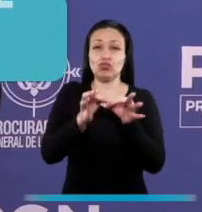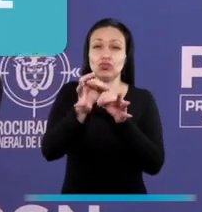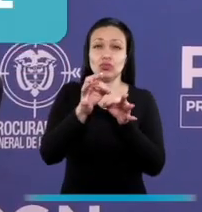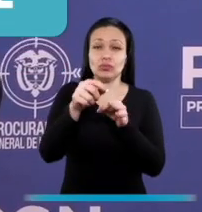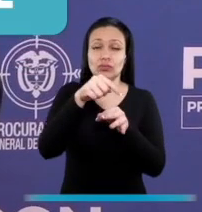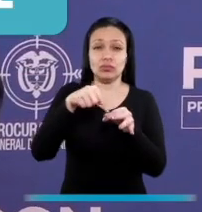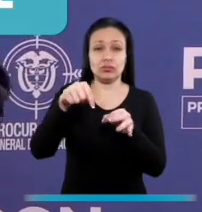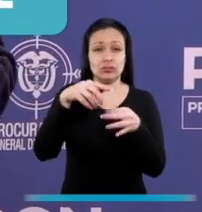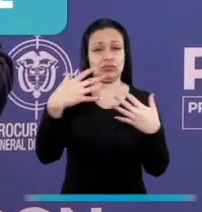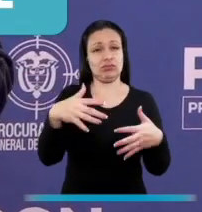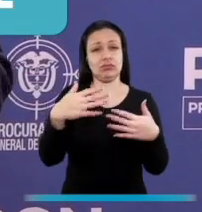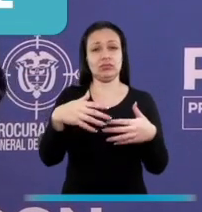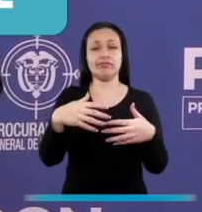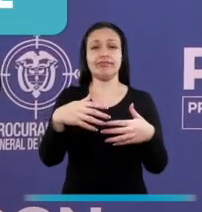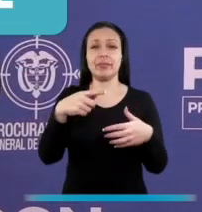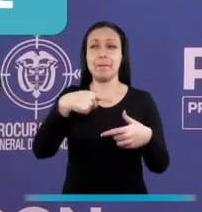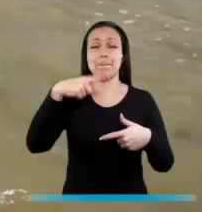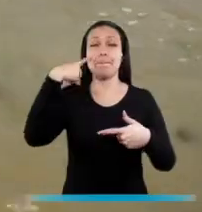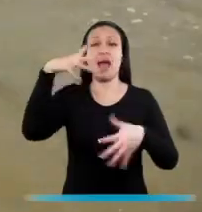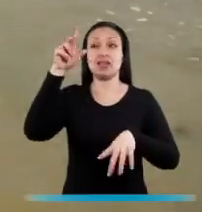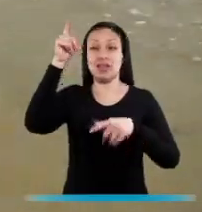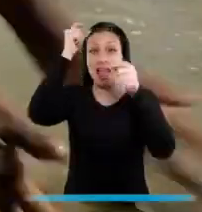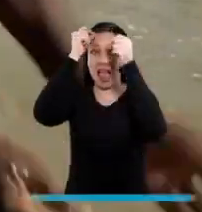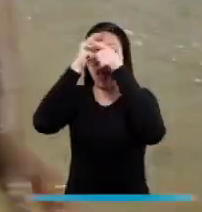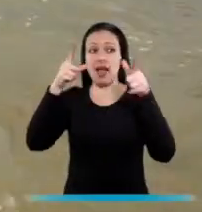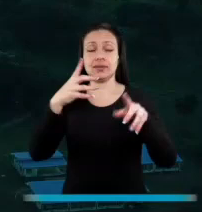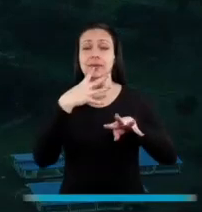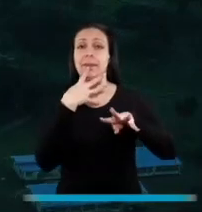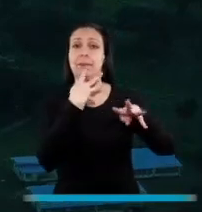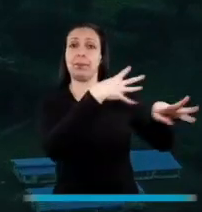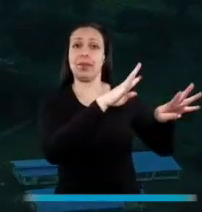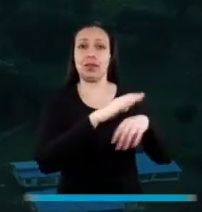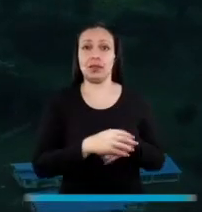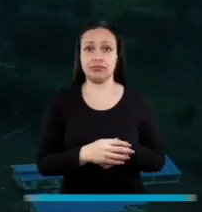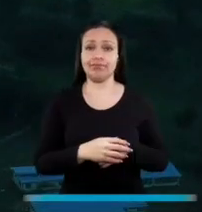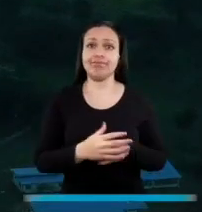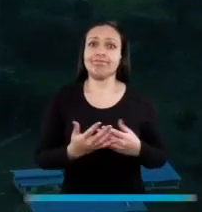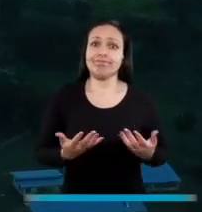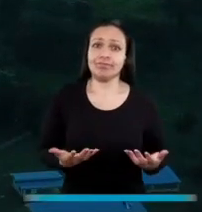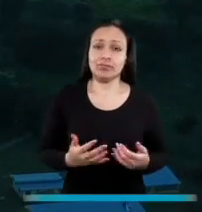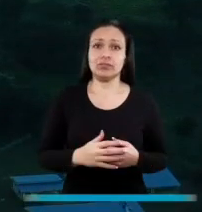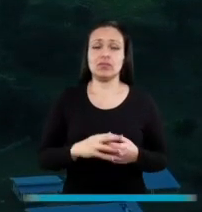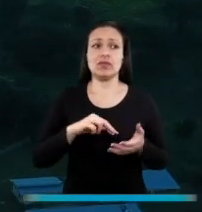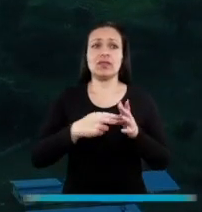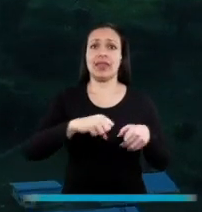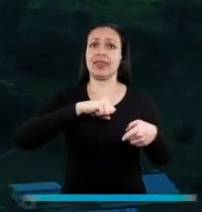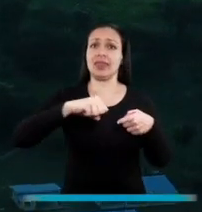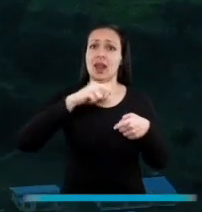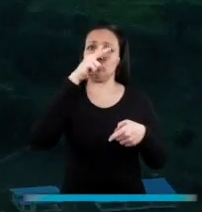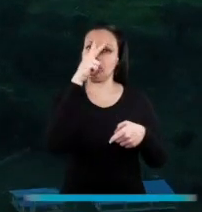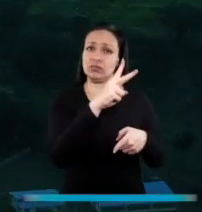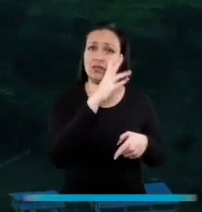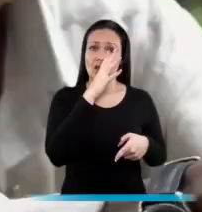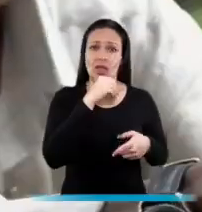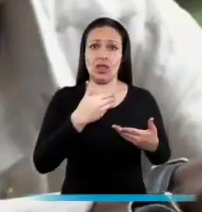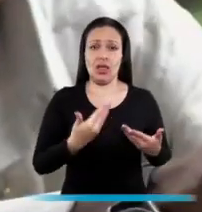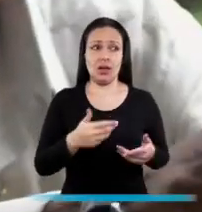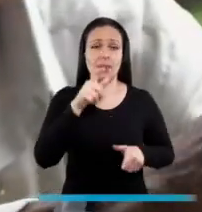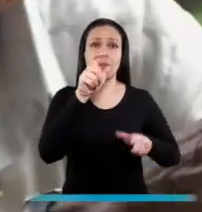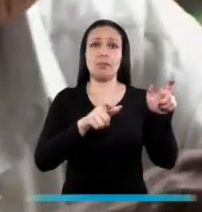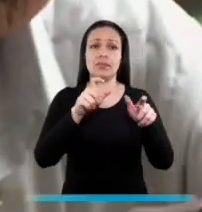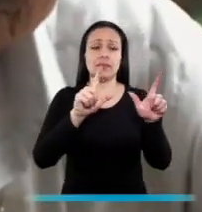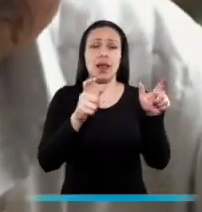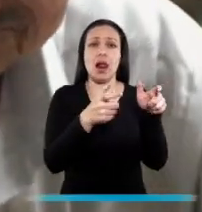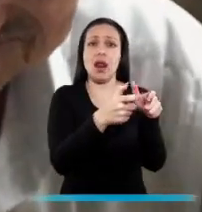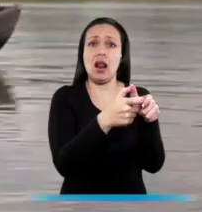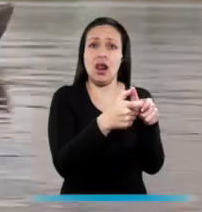De territorios donde la regla fundamental ha sido el abandono del Estado. Y el abandono del Estado siempre implica violación de derechos. Violación